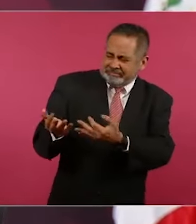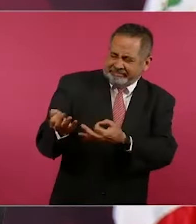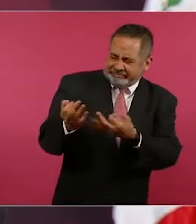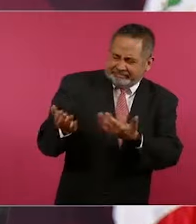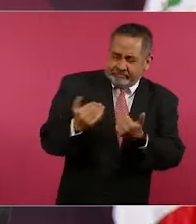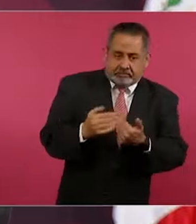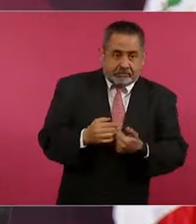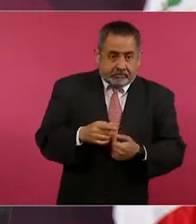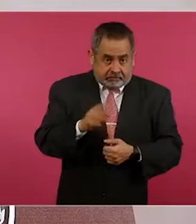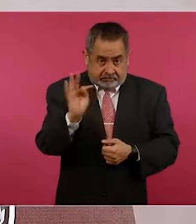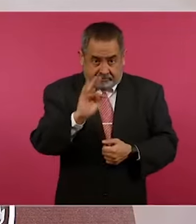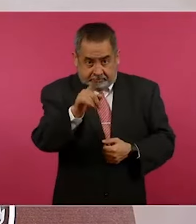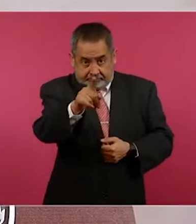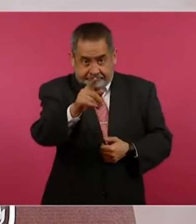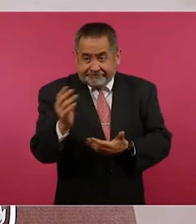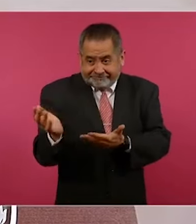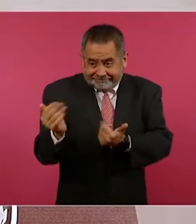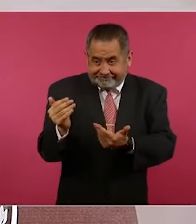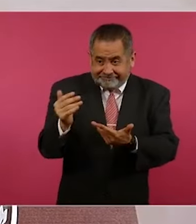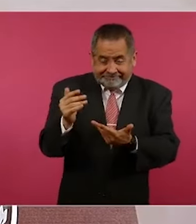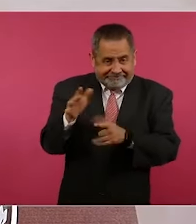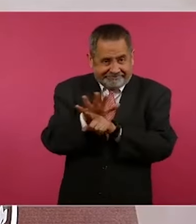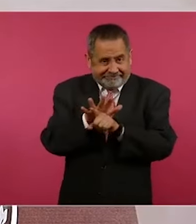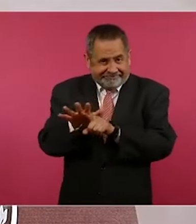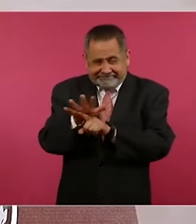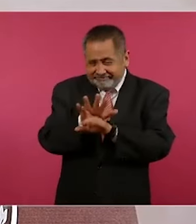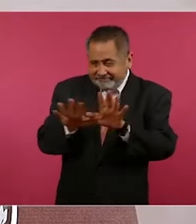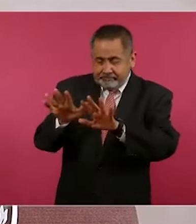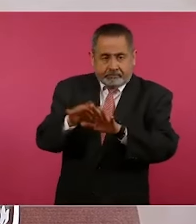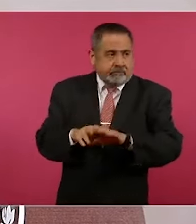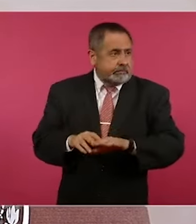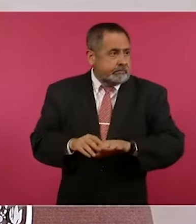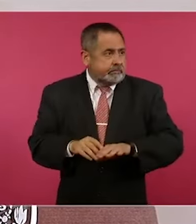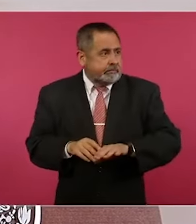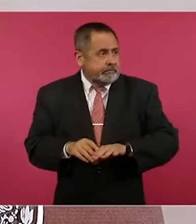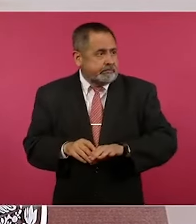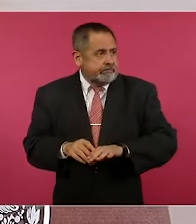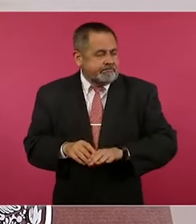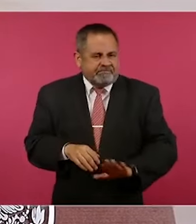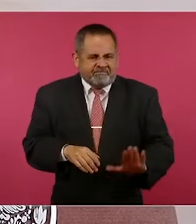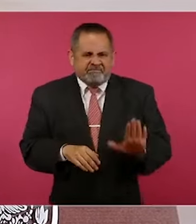saca tu detente,